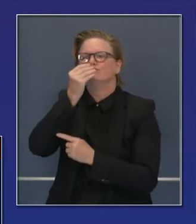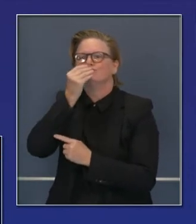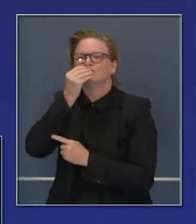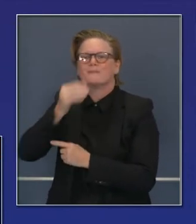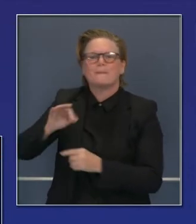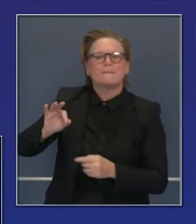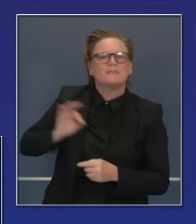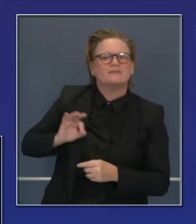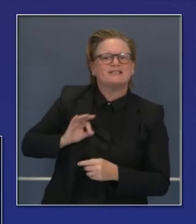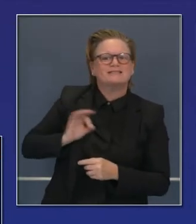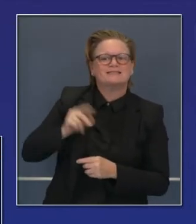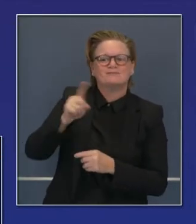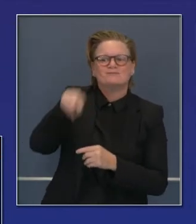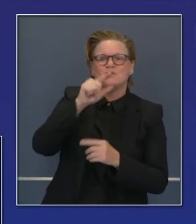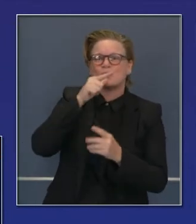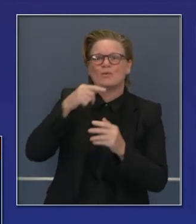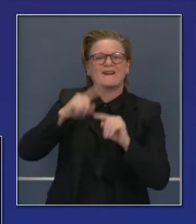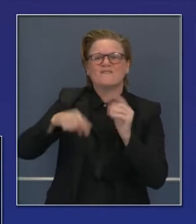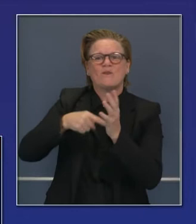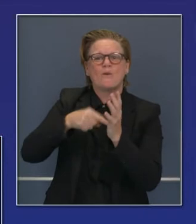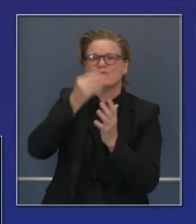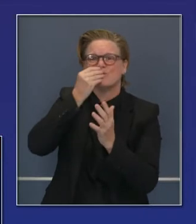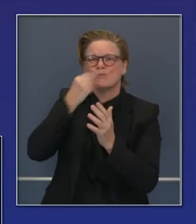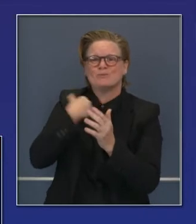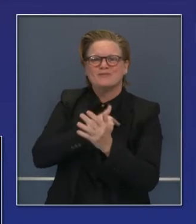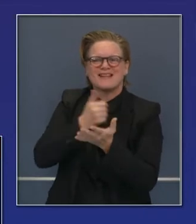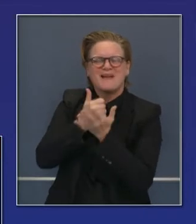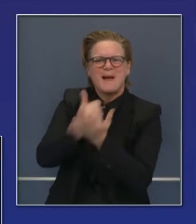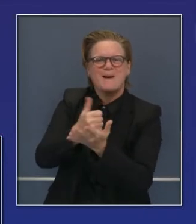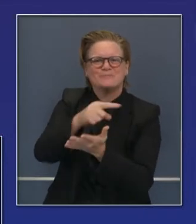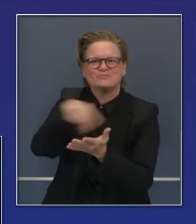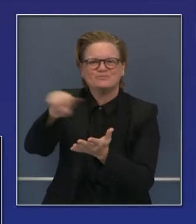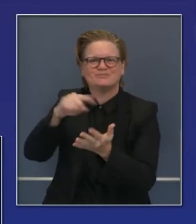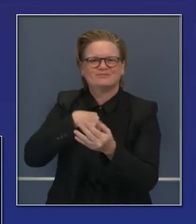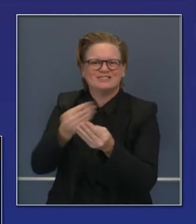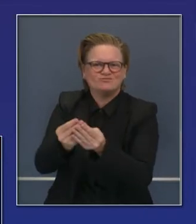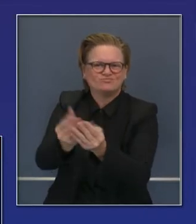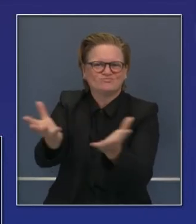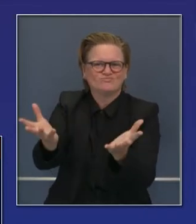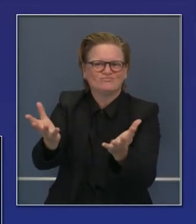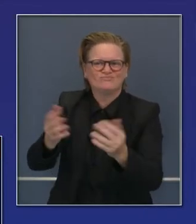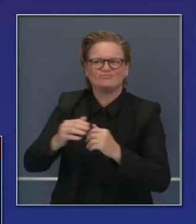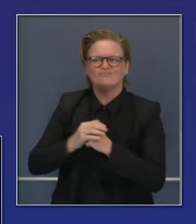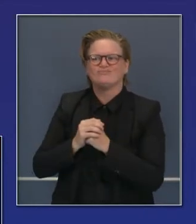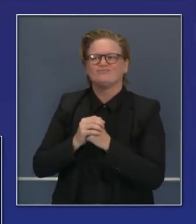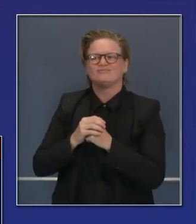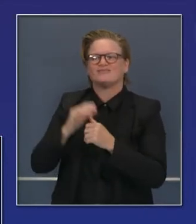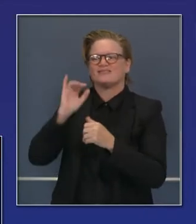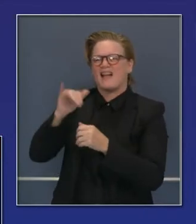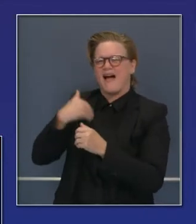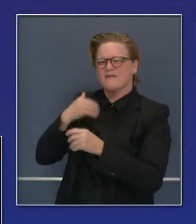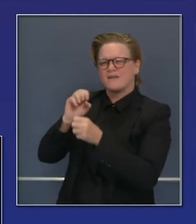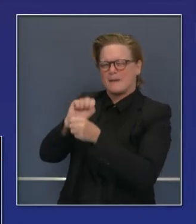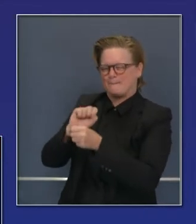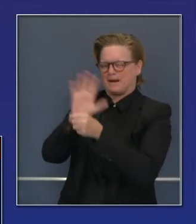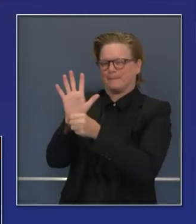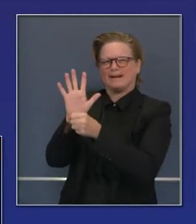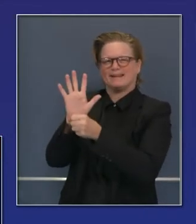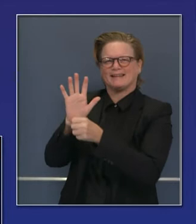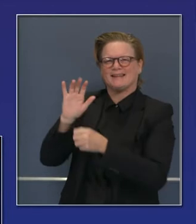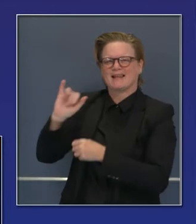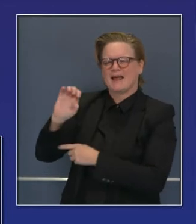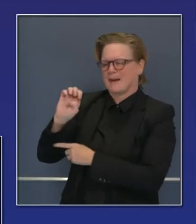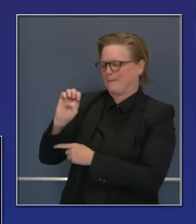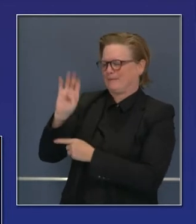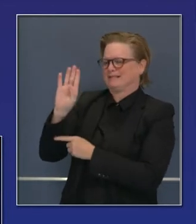distribuidos a la mayoría de californianos. El programa EBITDA de la pandemia, 3.7 millones de niños